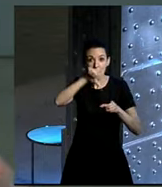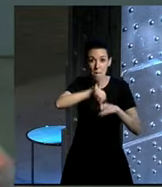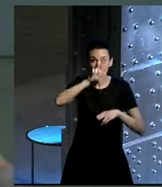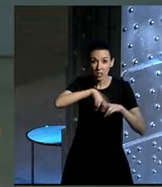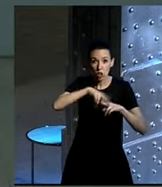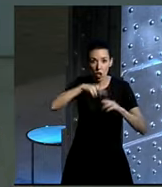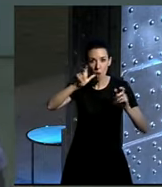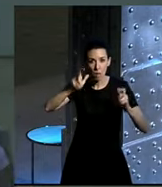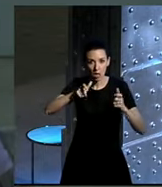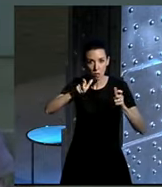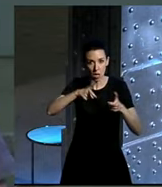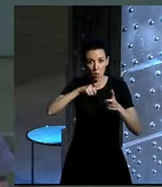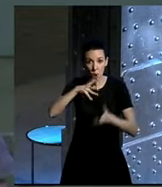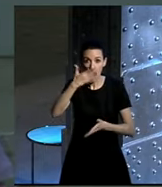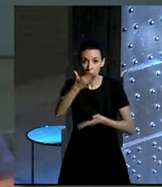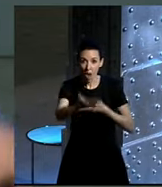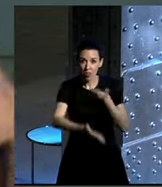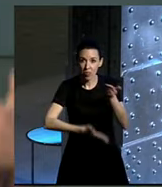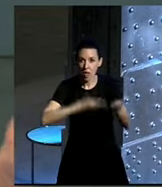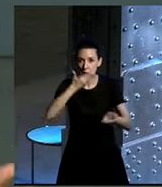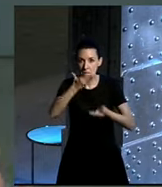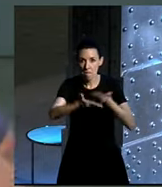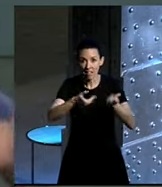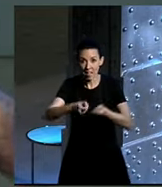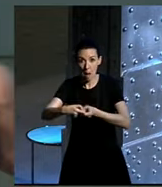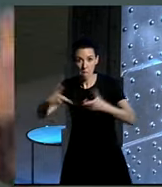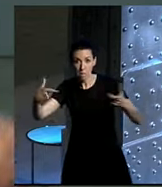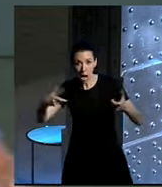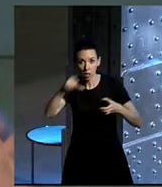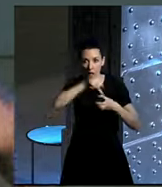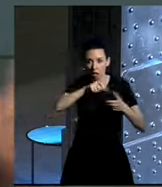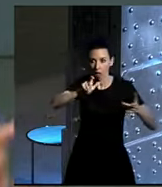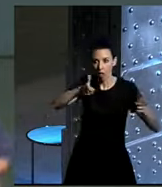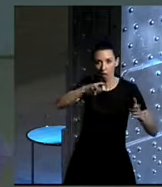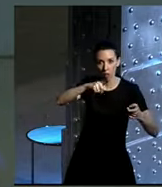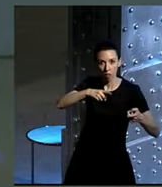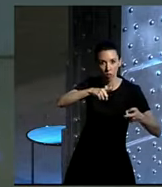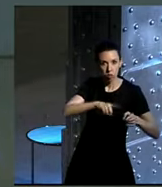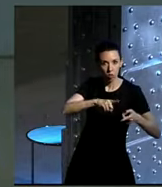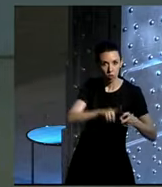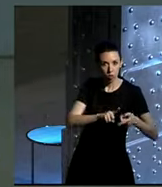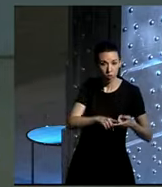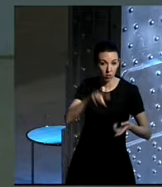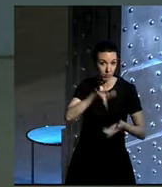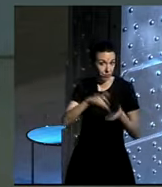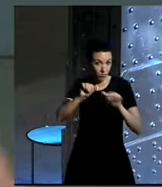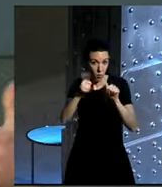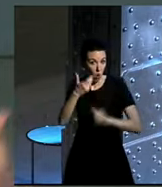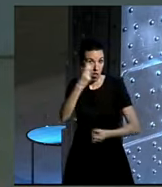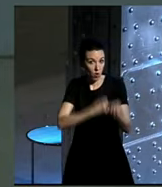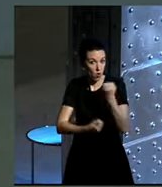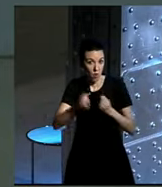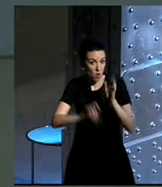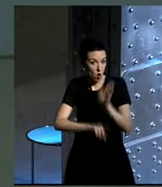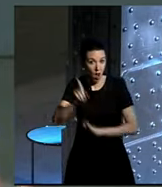petróleo en base a una demanda, cada vez encrechendo, ¿no?, que es lo que se basa por otra parte en nuestro modelo económico de